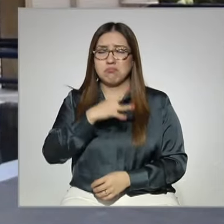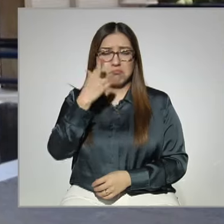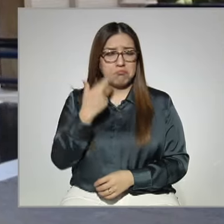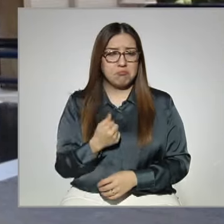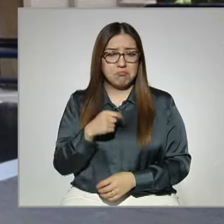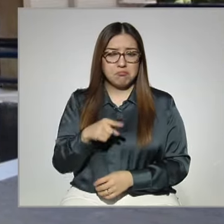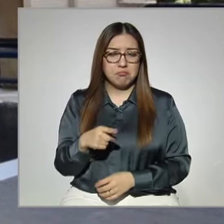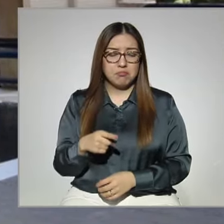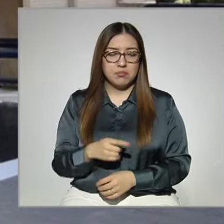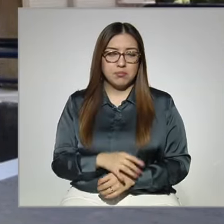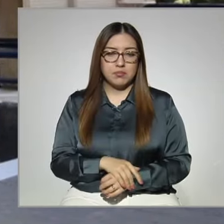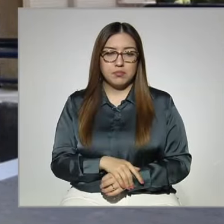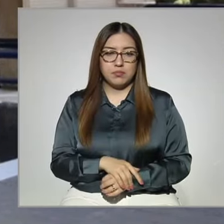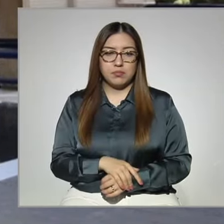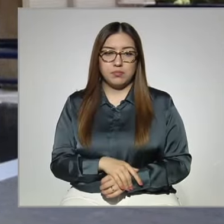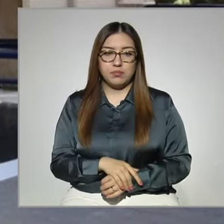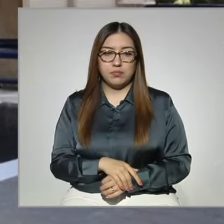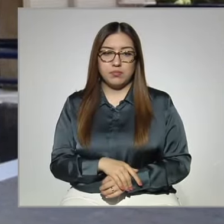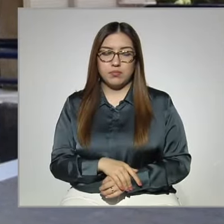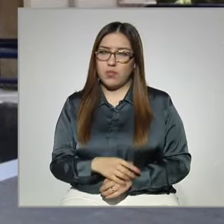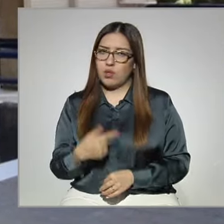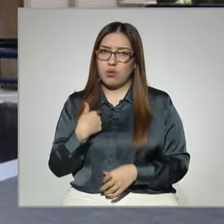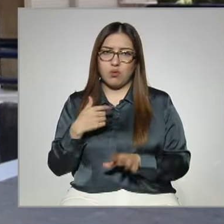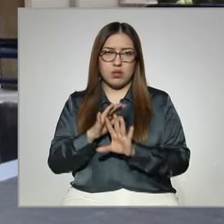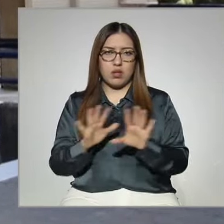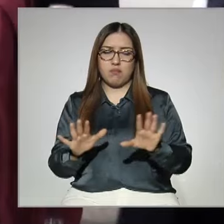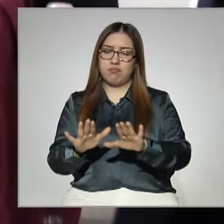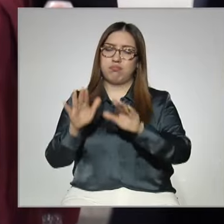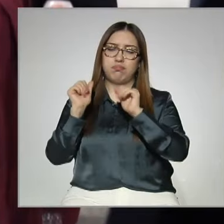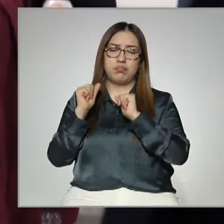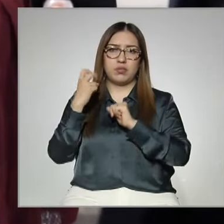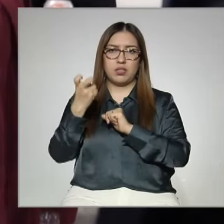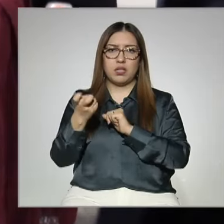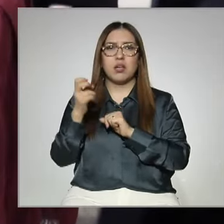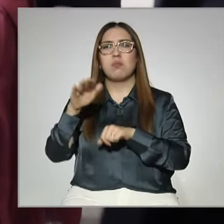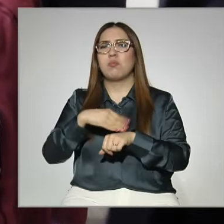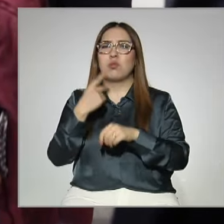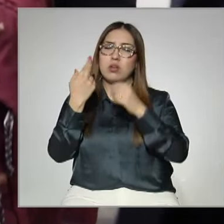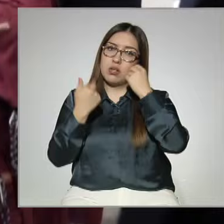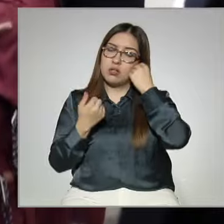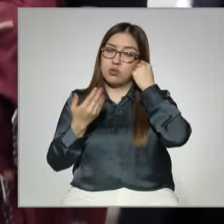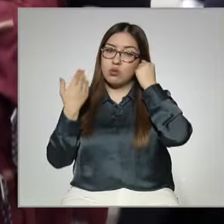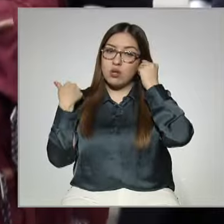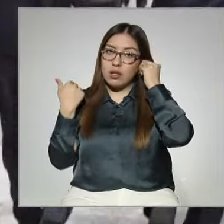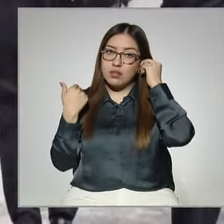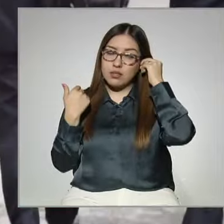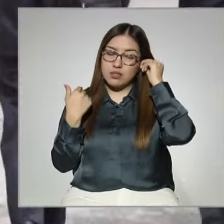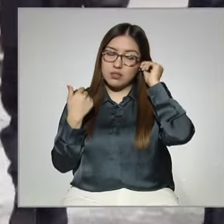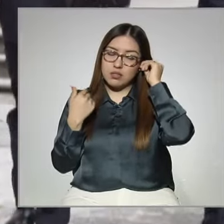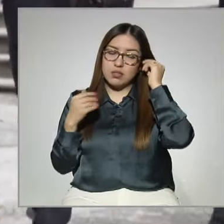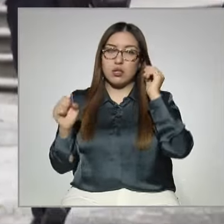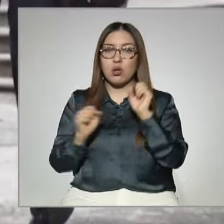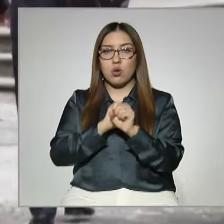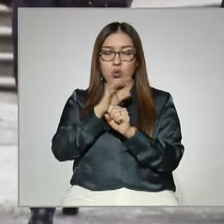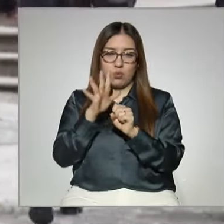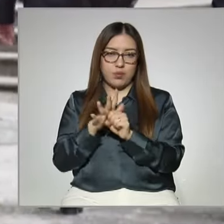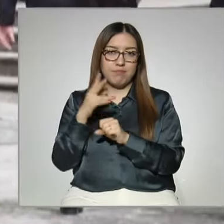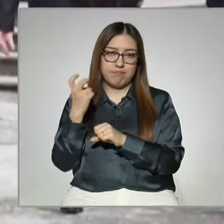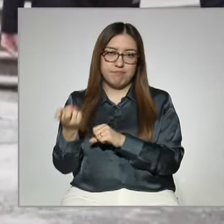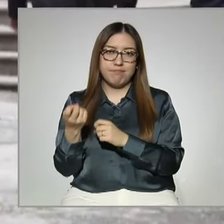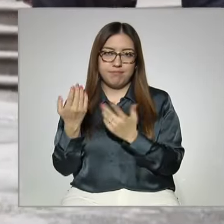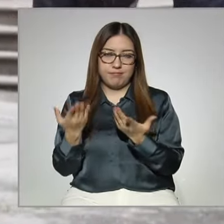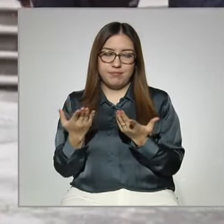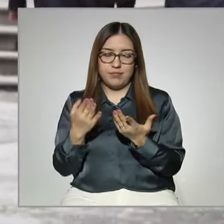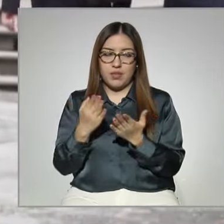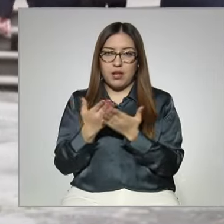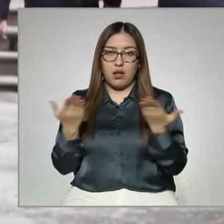de no estar inscrita en ese ciclo escolar fue la pandemia en el COVID. Conforme a